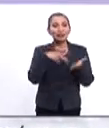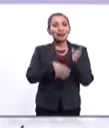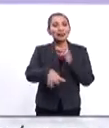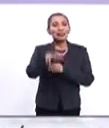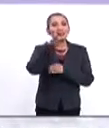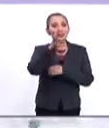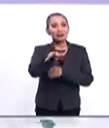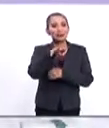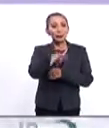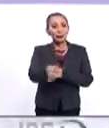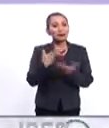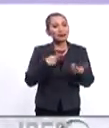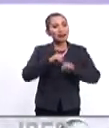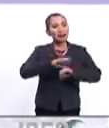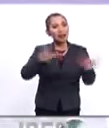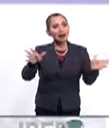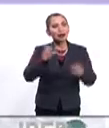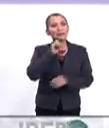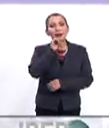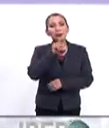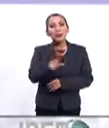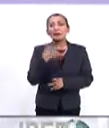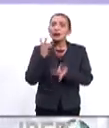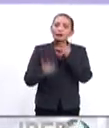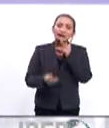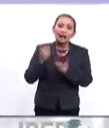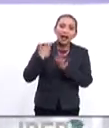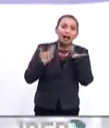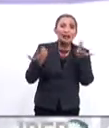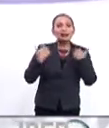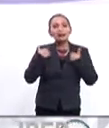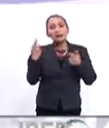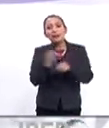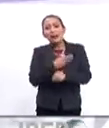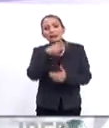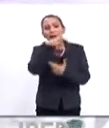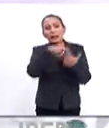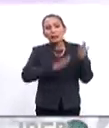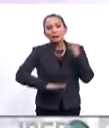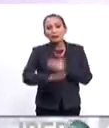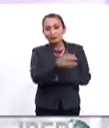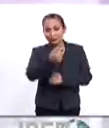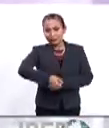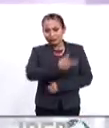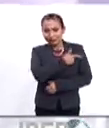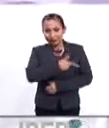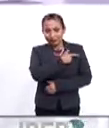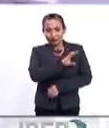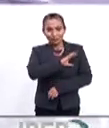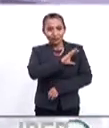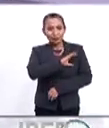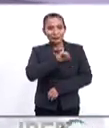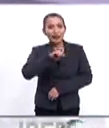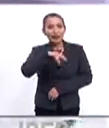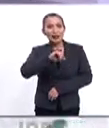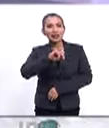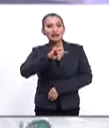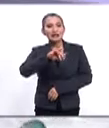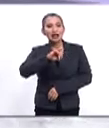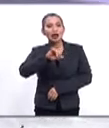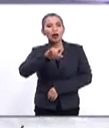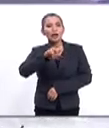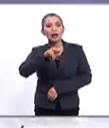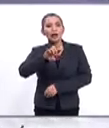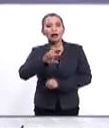del 2019 y por supuesto platicar el hogar, entender lo que está sucediendo en esta región. Saludo con mucho gusto a mi queridísima Ana Cristina. Ana